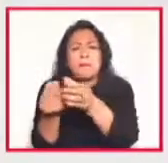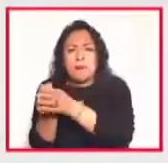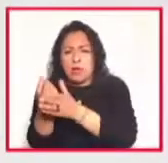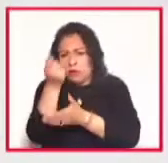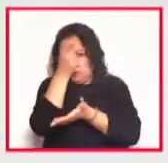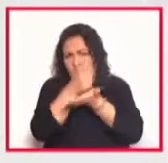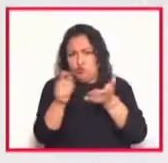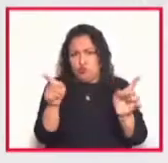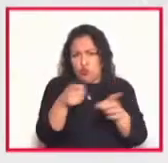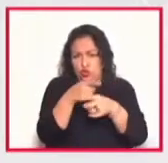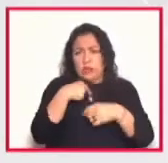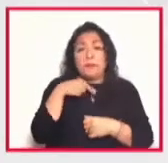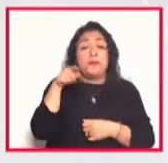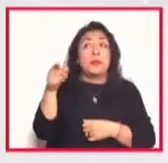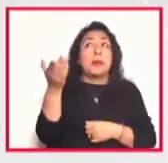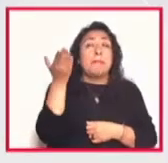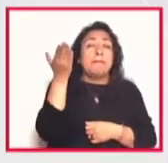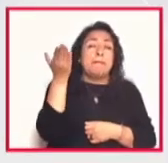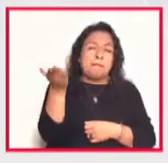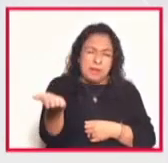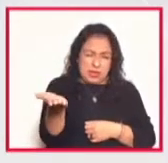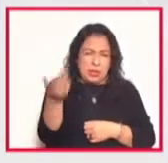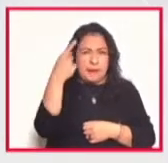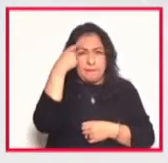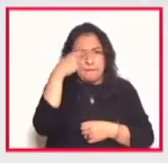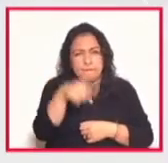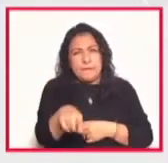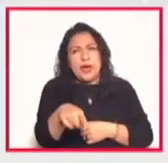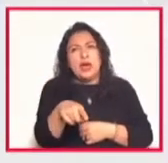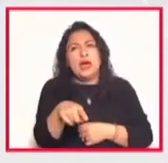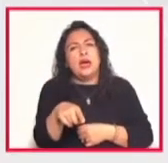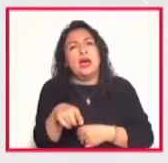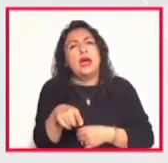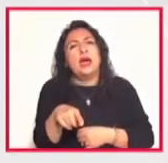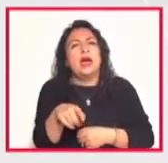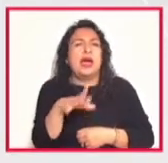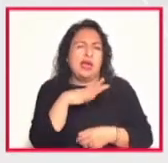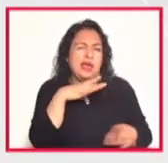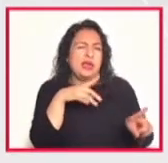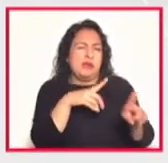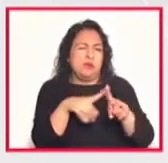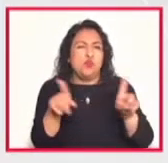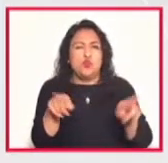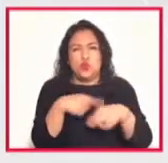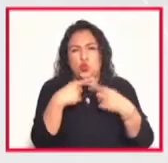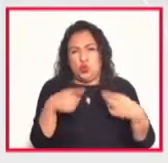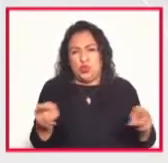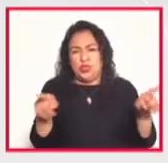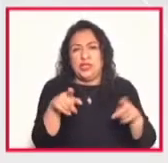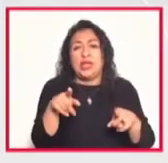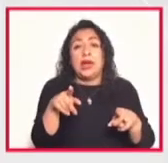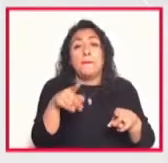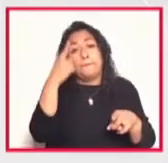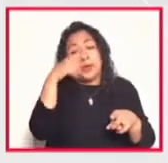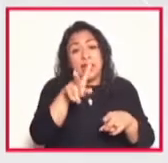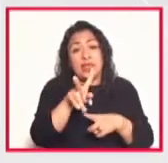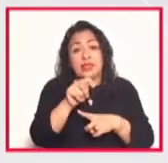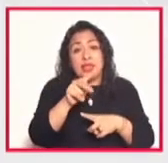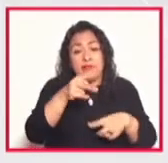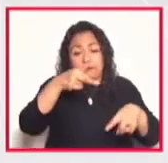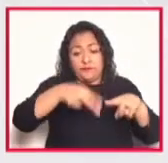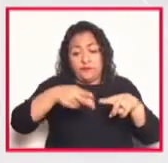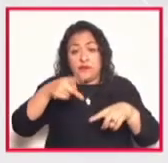él fue solicitado para grabar una serie la música de una serie de televisión de 1964